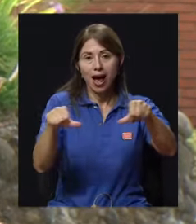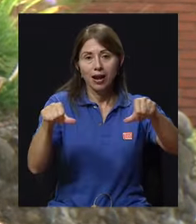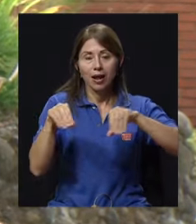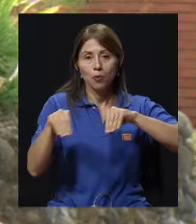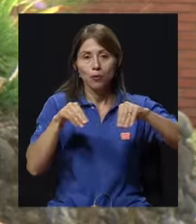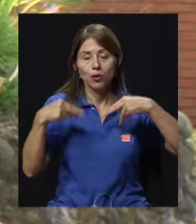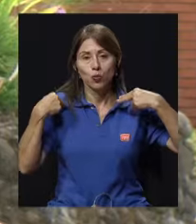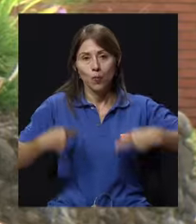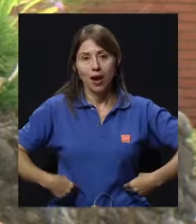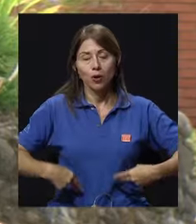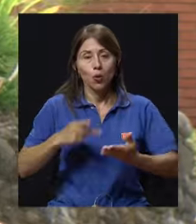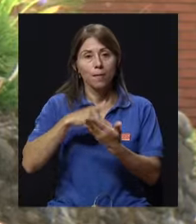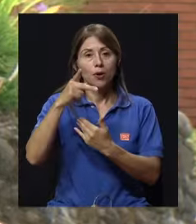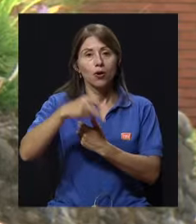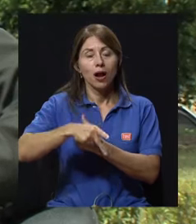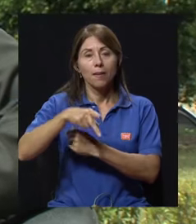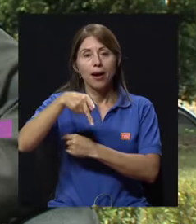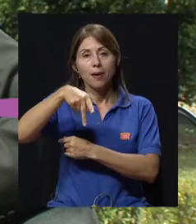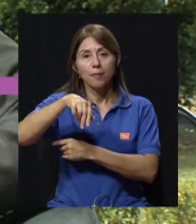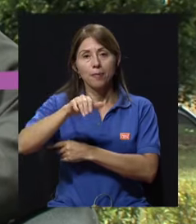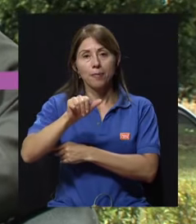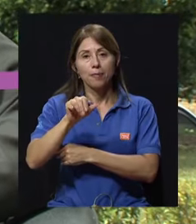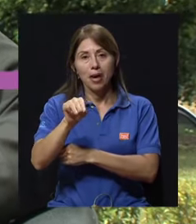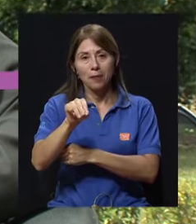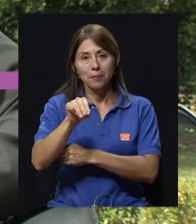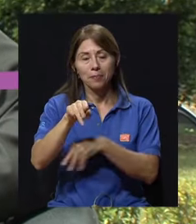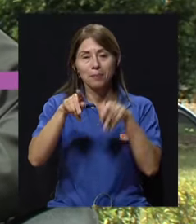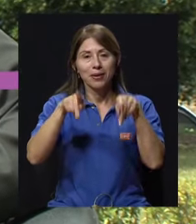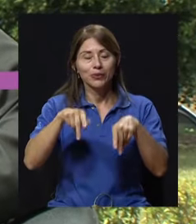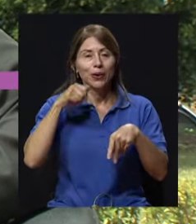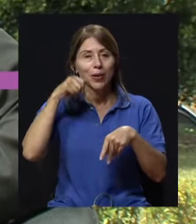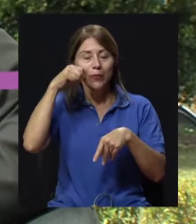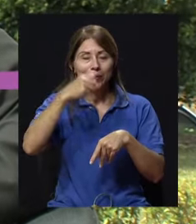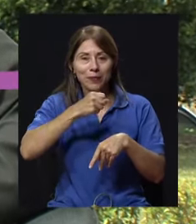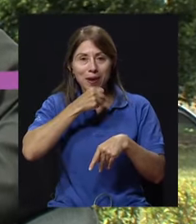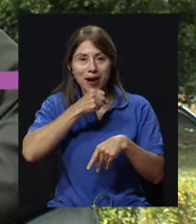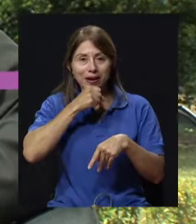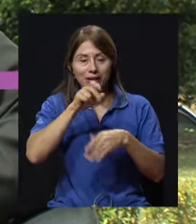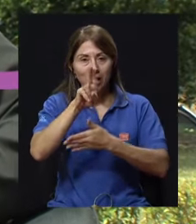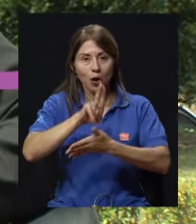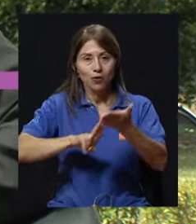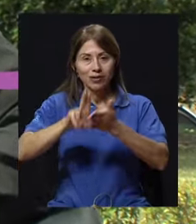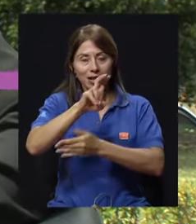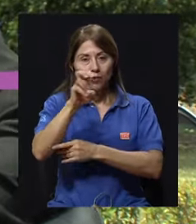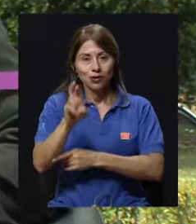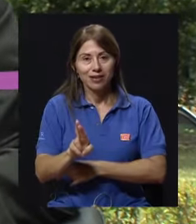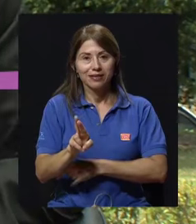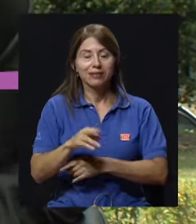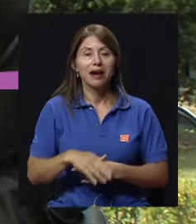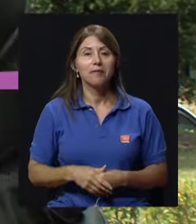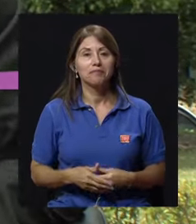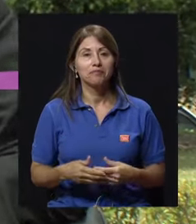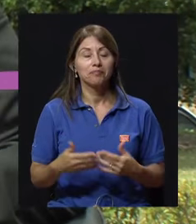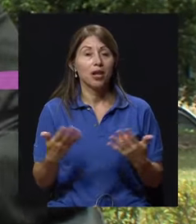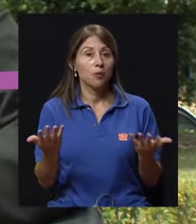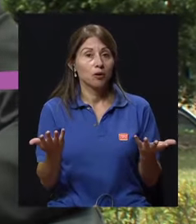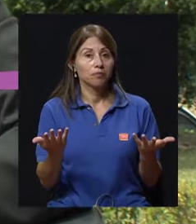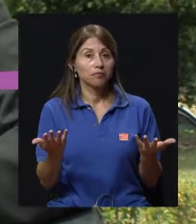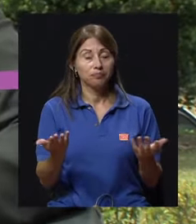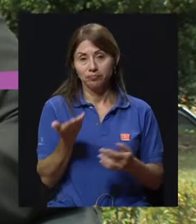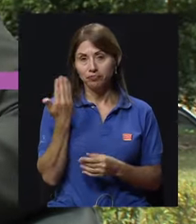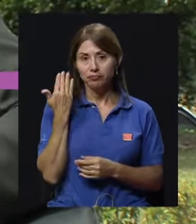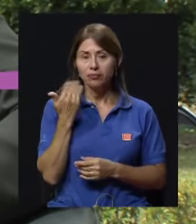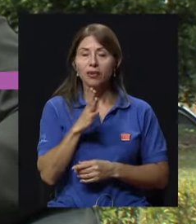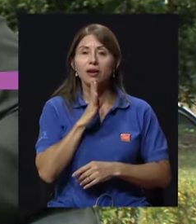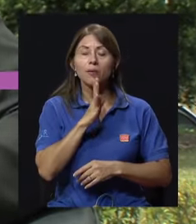programa PIAN, de la persona adulta y adulta mayor de la Universidad de Costa Rica. Y, bueno, Maribel,